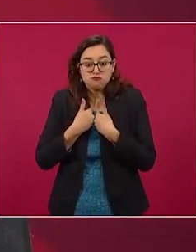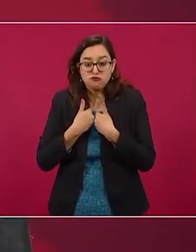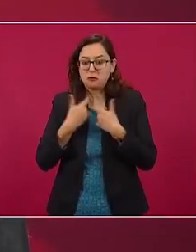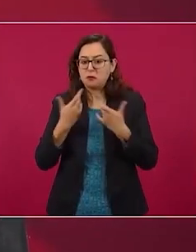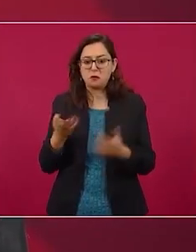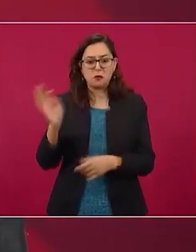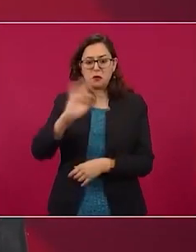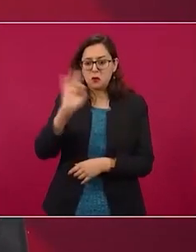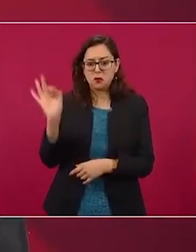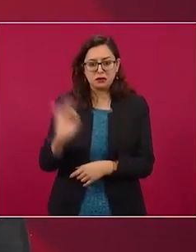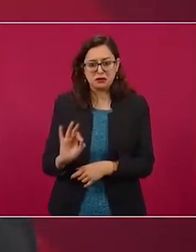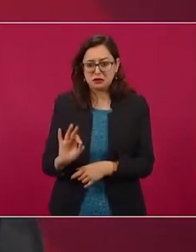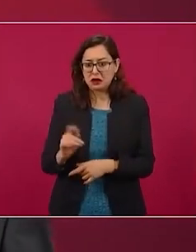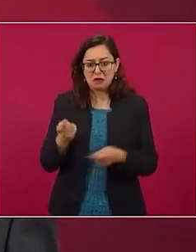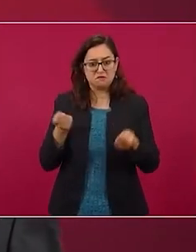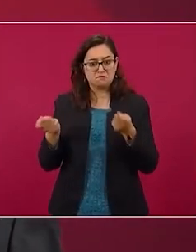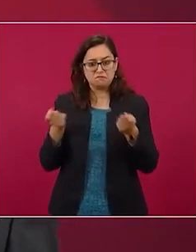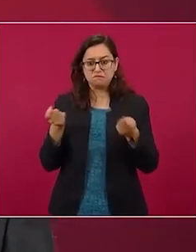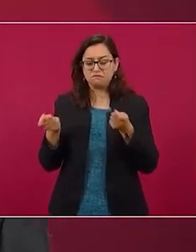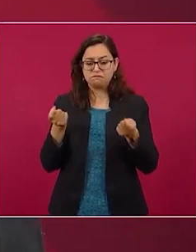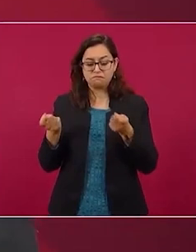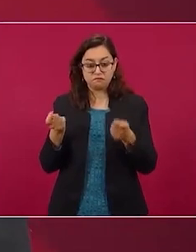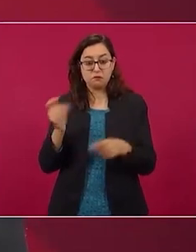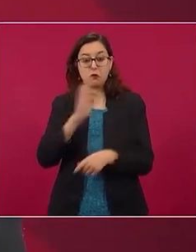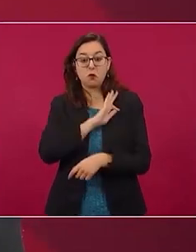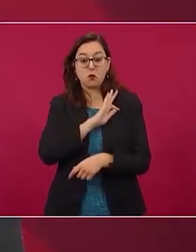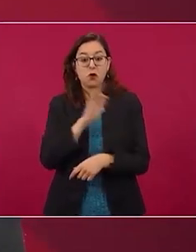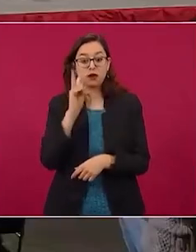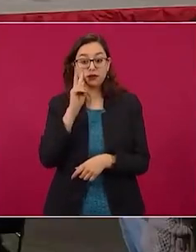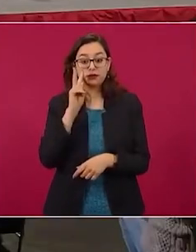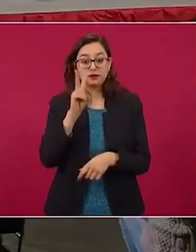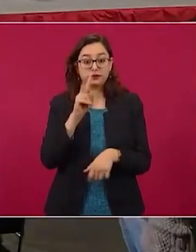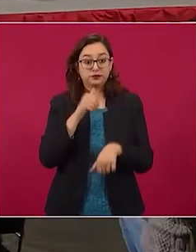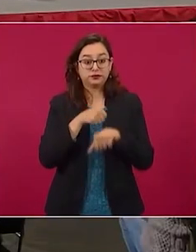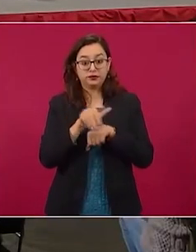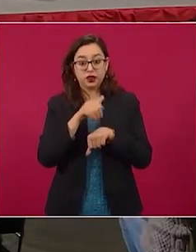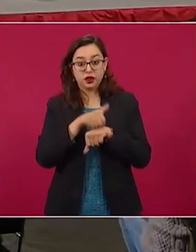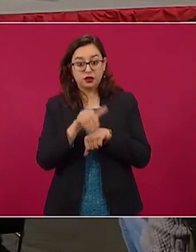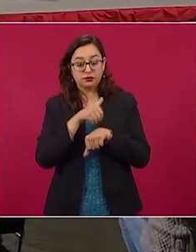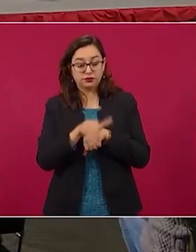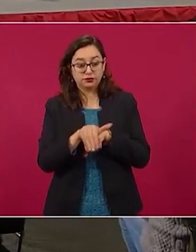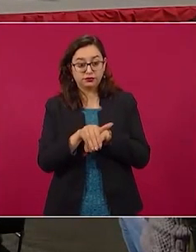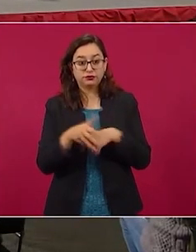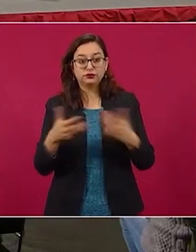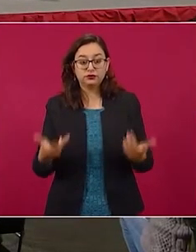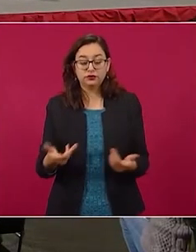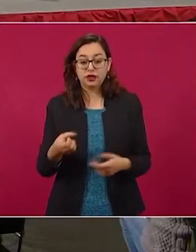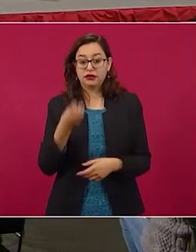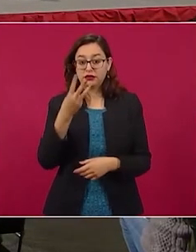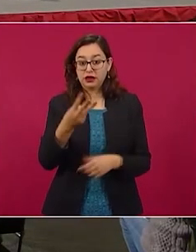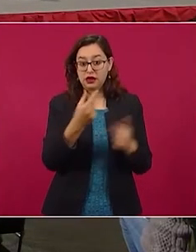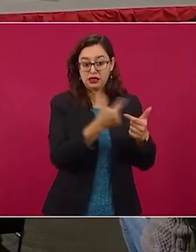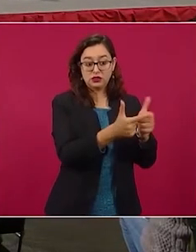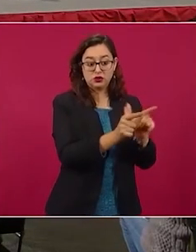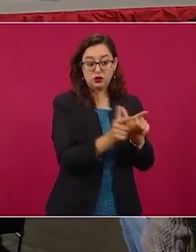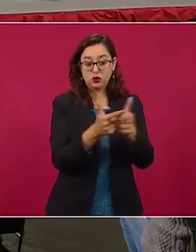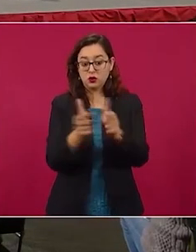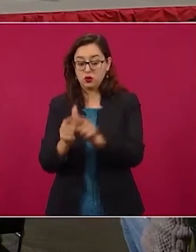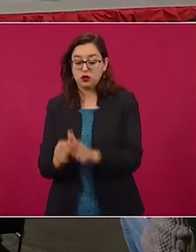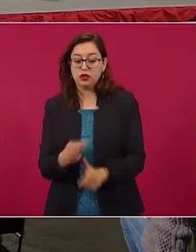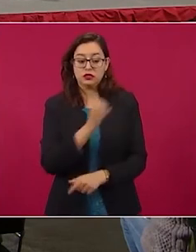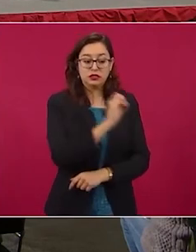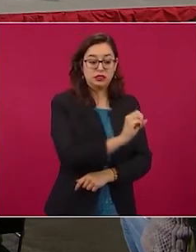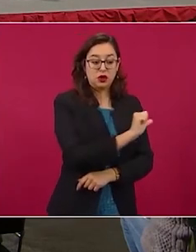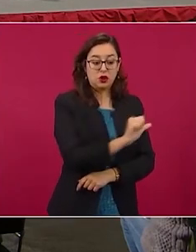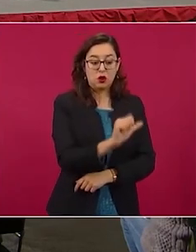estable a lo largo de toda la epidemia. Es lo que se muestra en el recuadro con los números, donde pueden ver para tres categorías de edad, 0 a